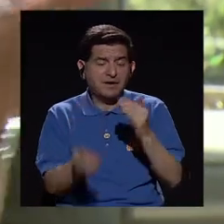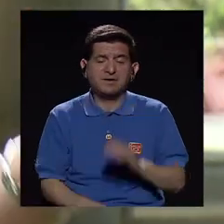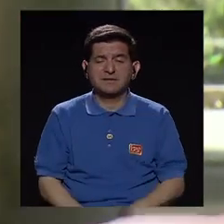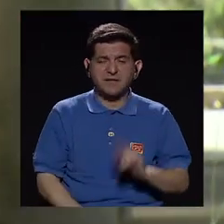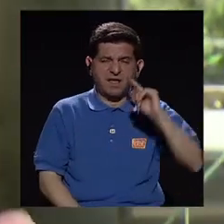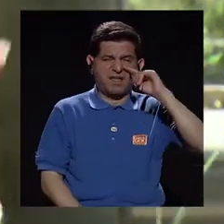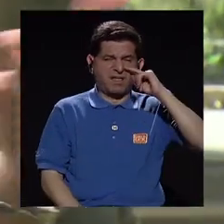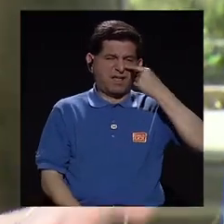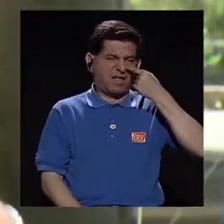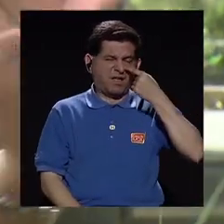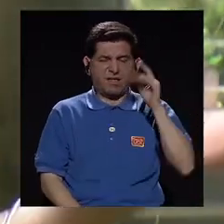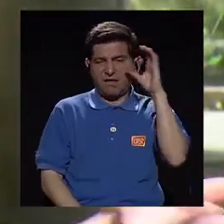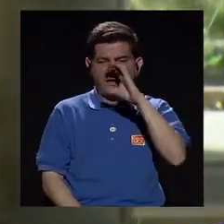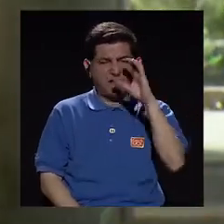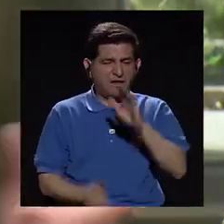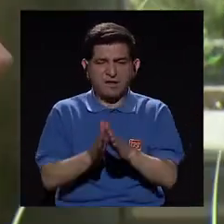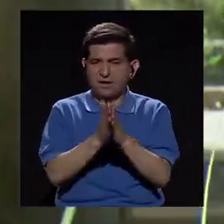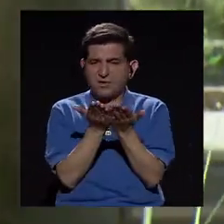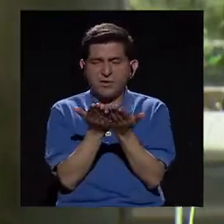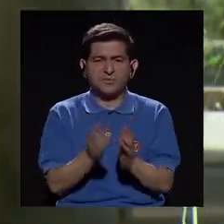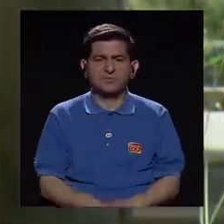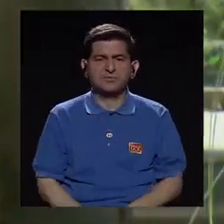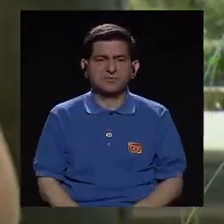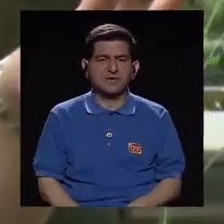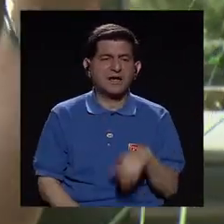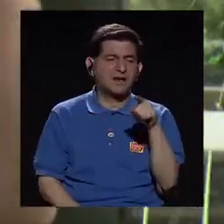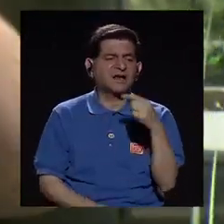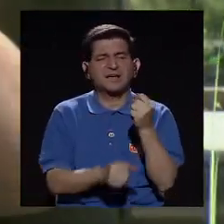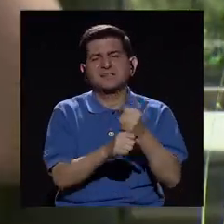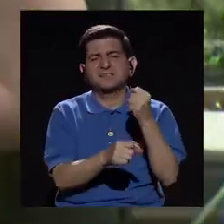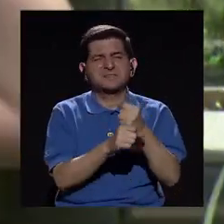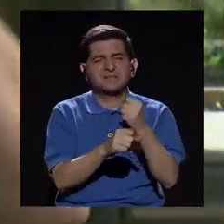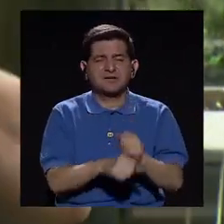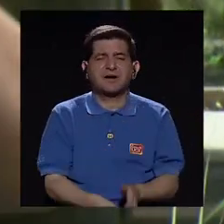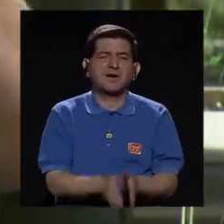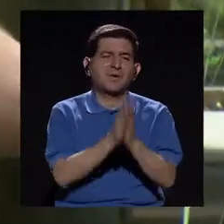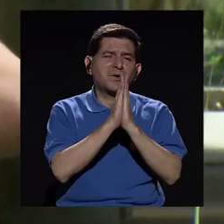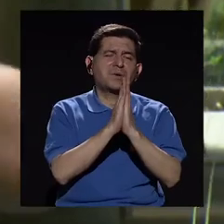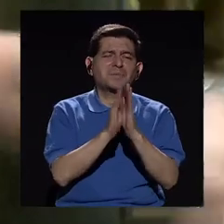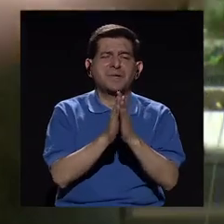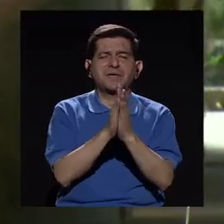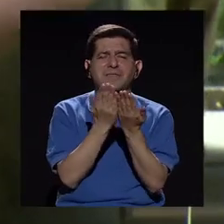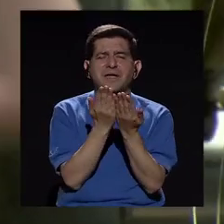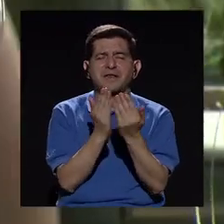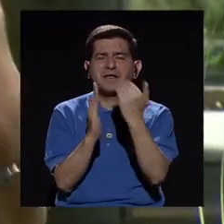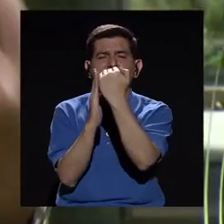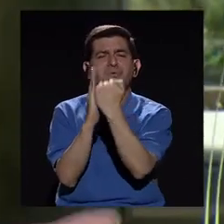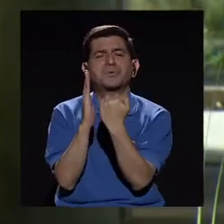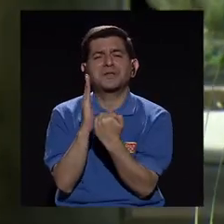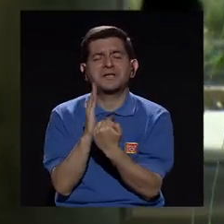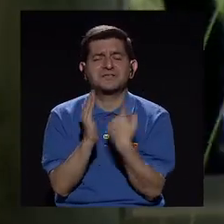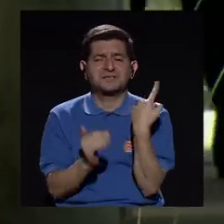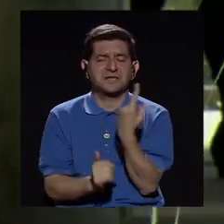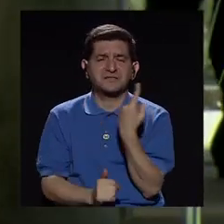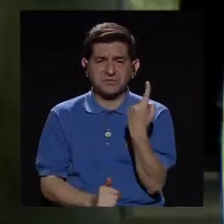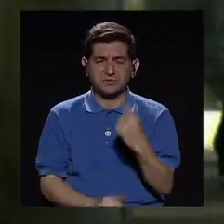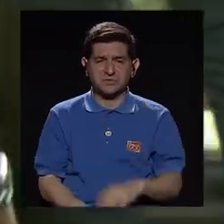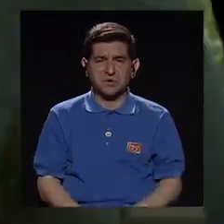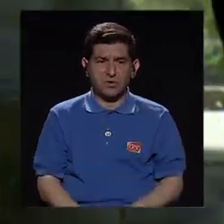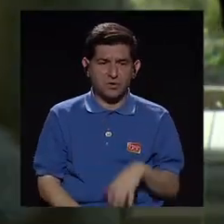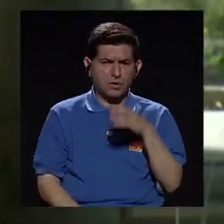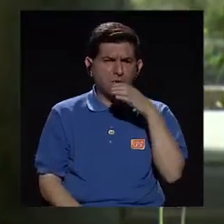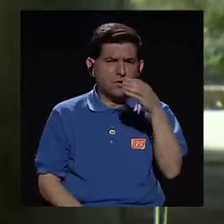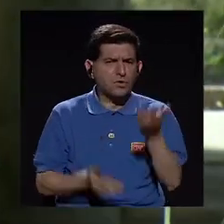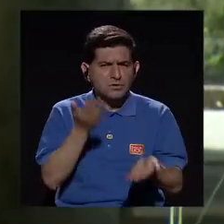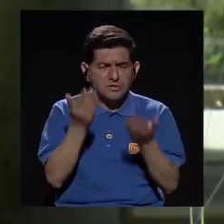por esa pereza de no querer buscar los libros, es simplemente la asignación y todo el año piden la lista de los libros y con eso van. Me gustaría una